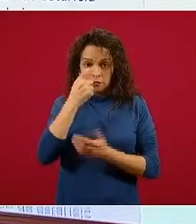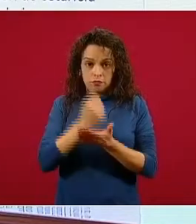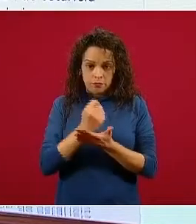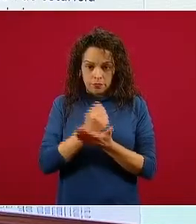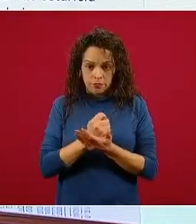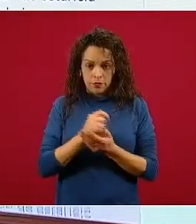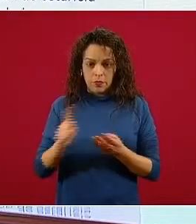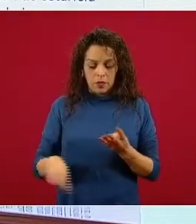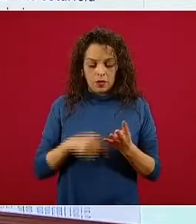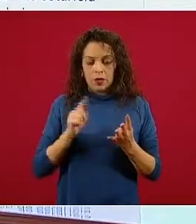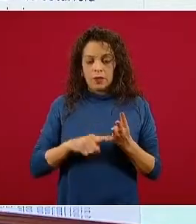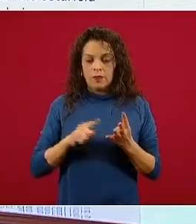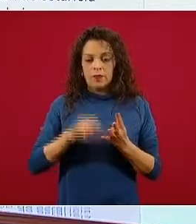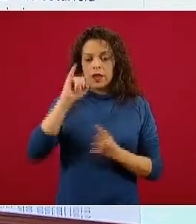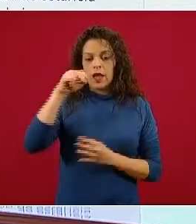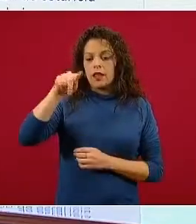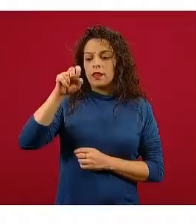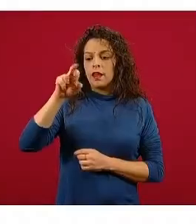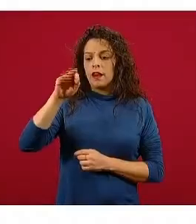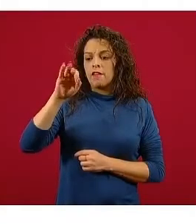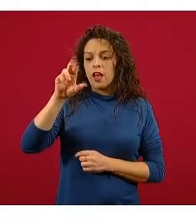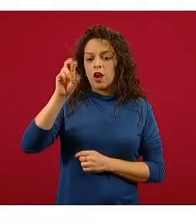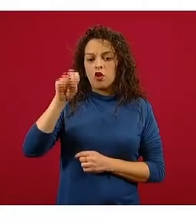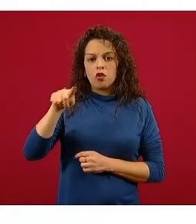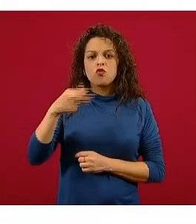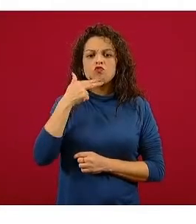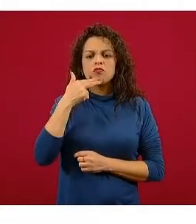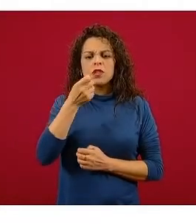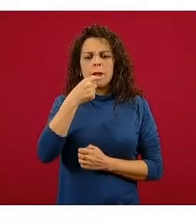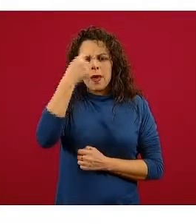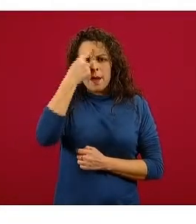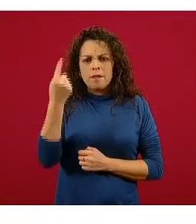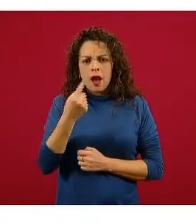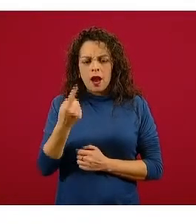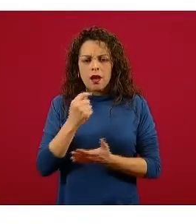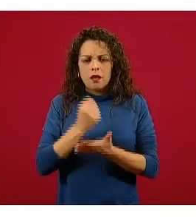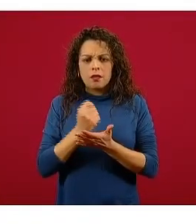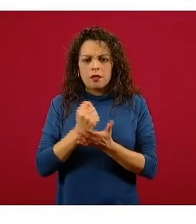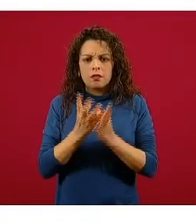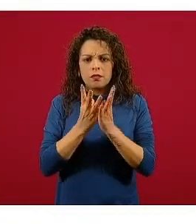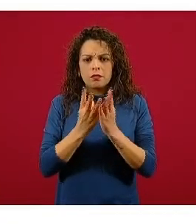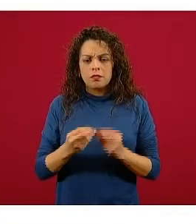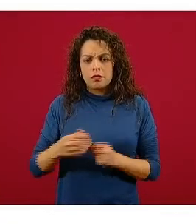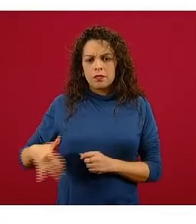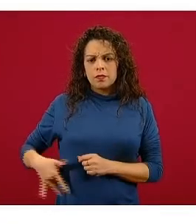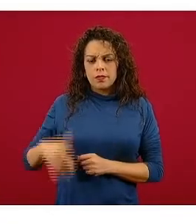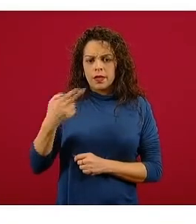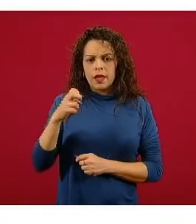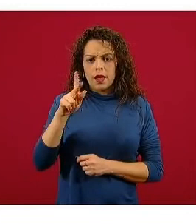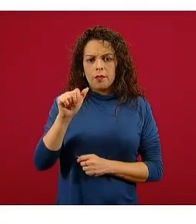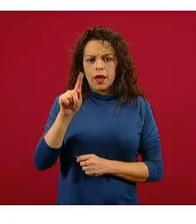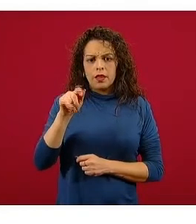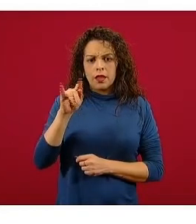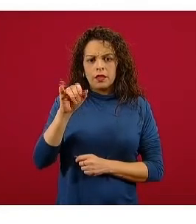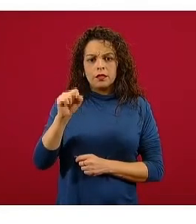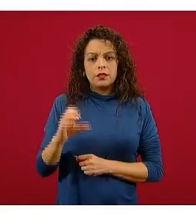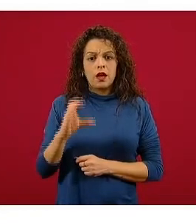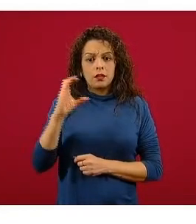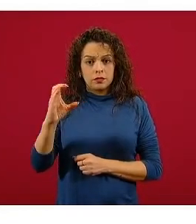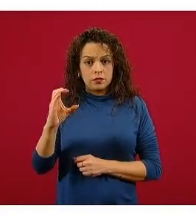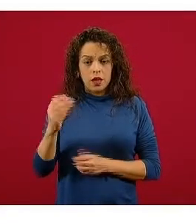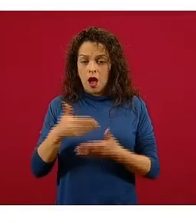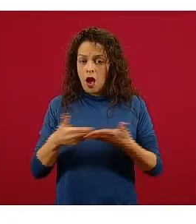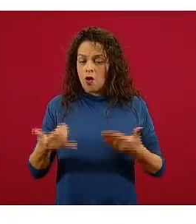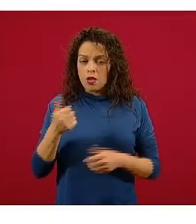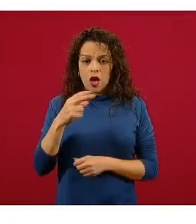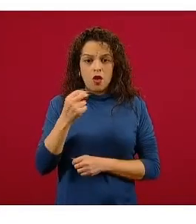el interferón, que es un medicamento que se ha usado para el tratamiento de la hepatitis C, hoy ya no